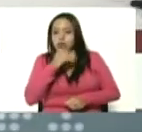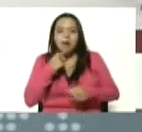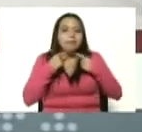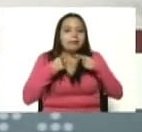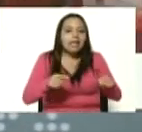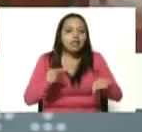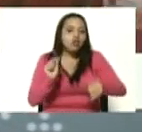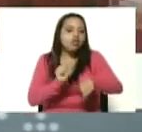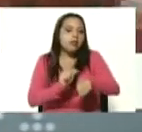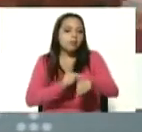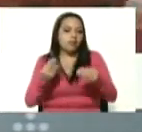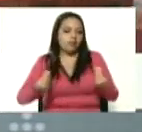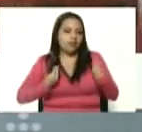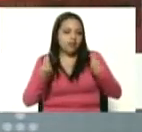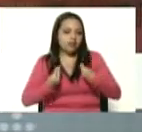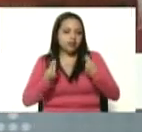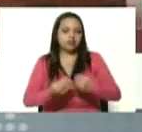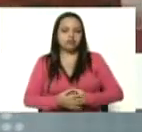segundo de la vida